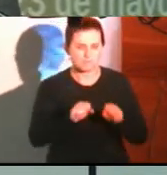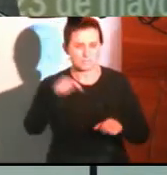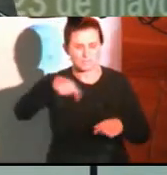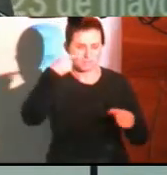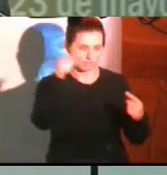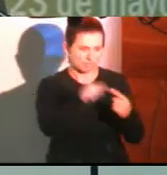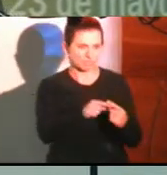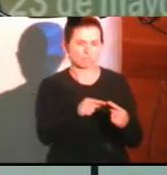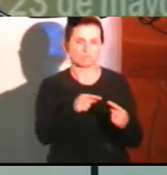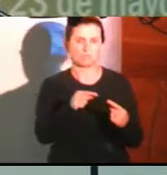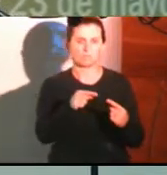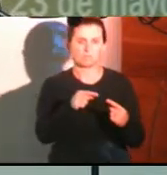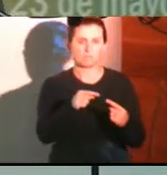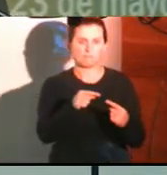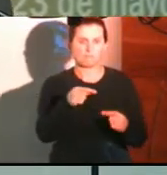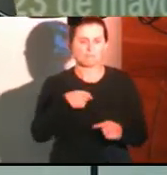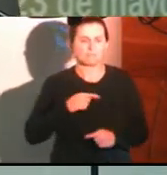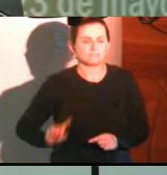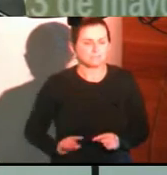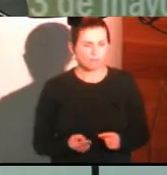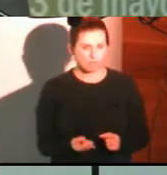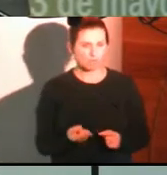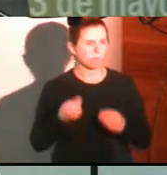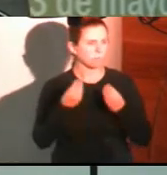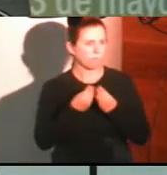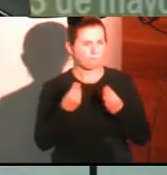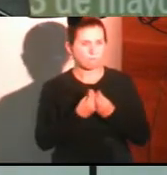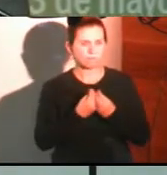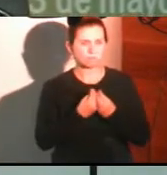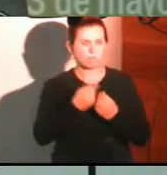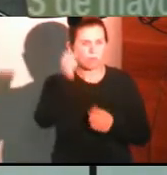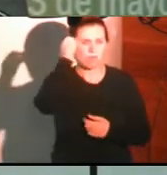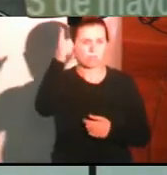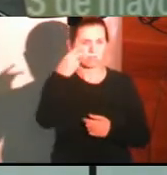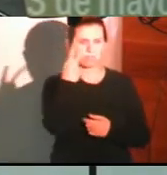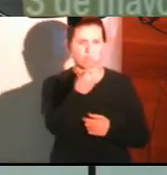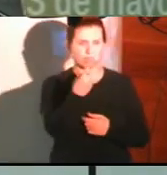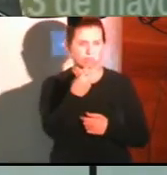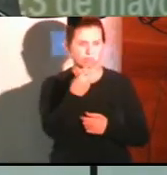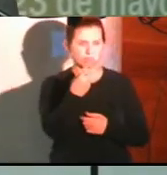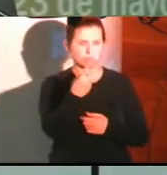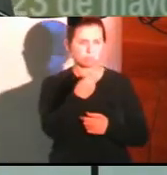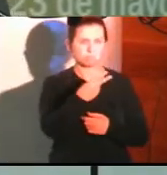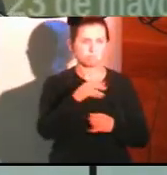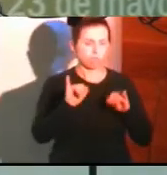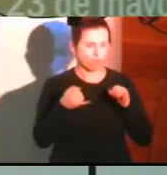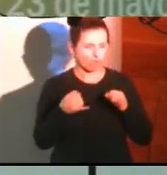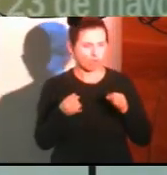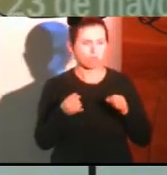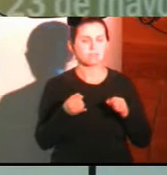con muchísimo orgullo una idea de dos chicos del colegio secundario del CEPEN 17